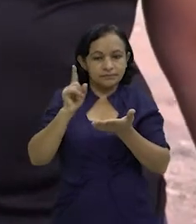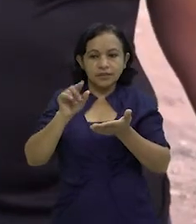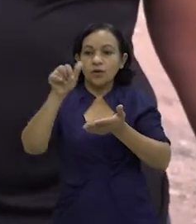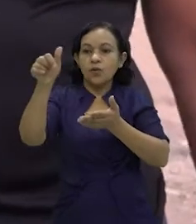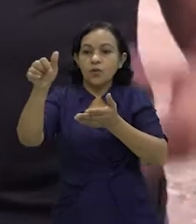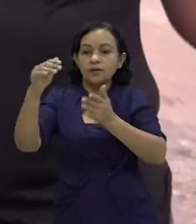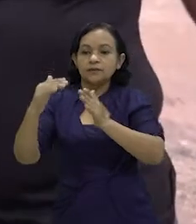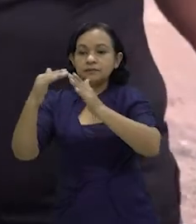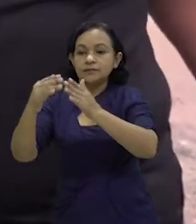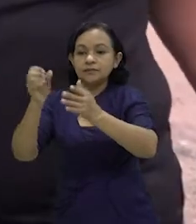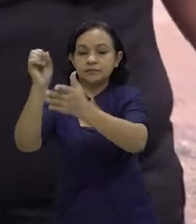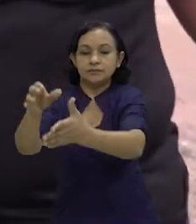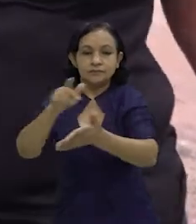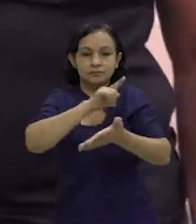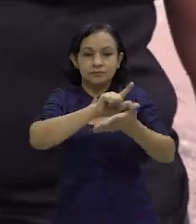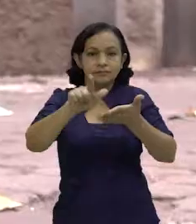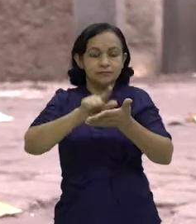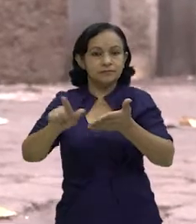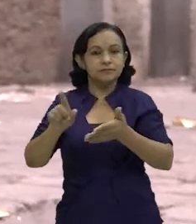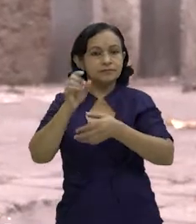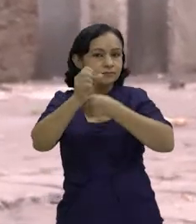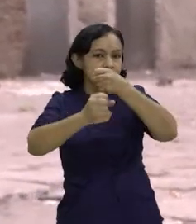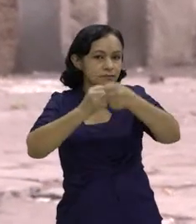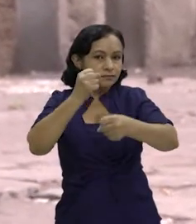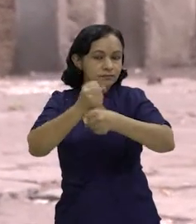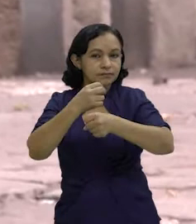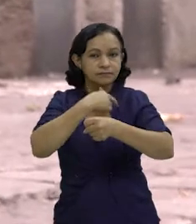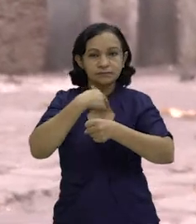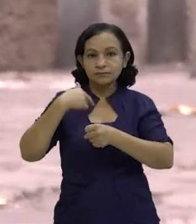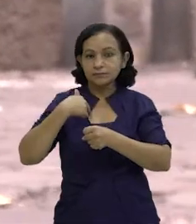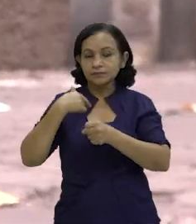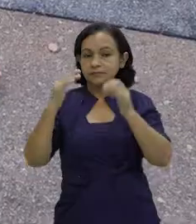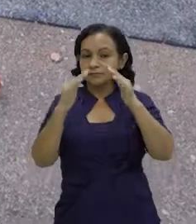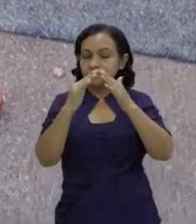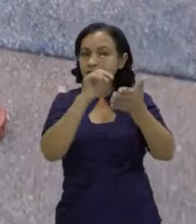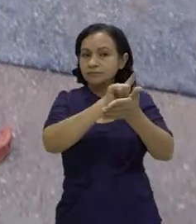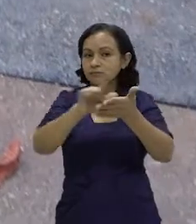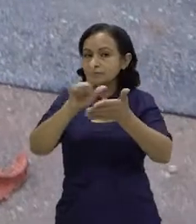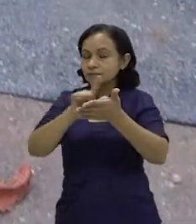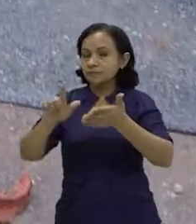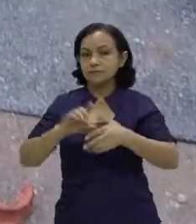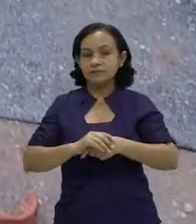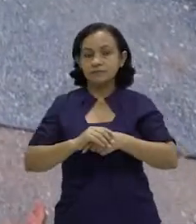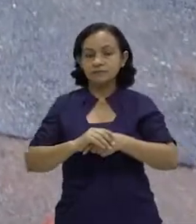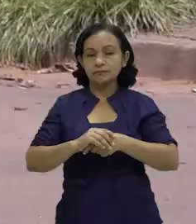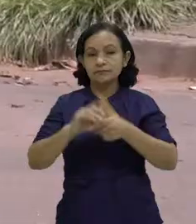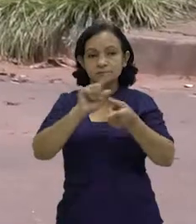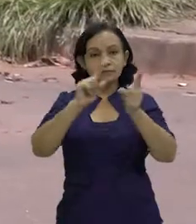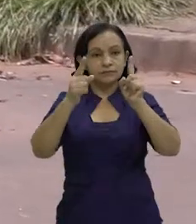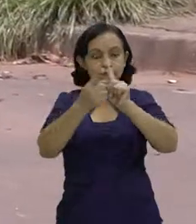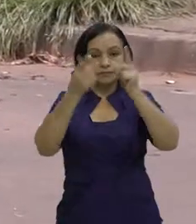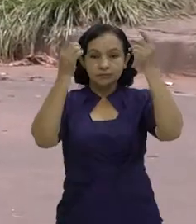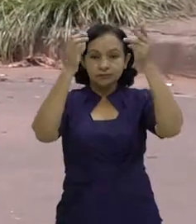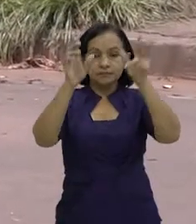le voy a ensuciar a la otra, es más bien, ando limpiándole. No es la edad la que nos hará tener un hogar más limpio, o la que aporte